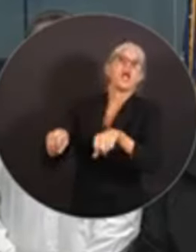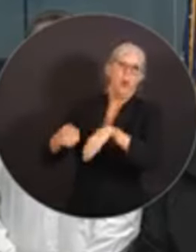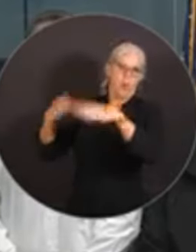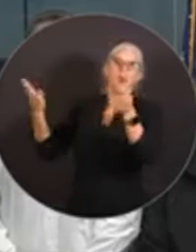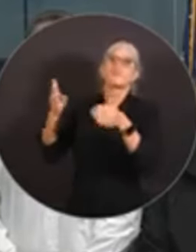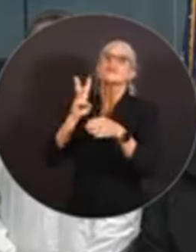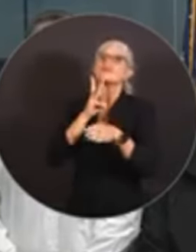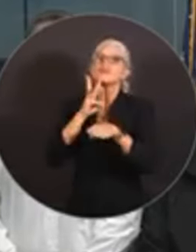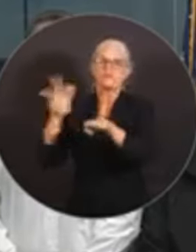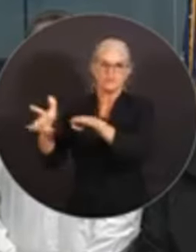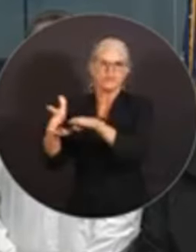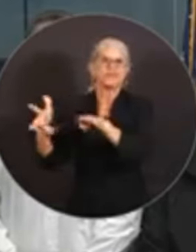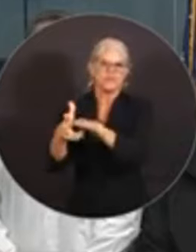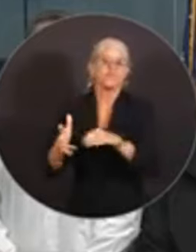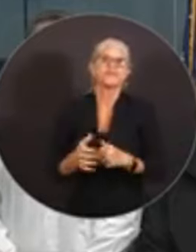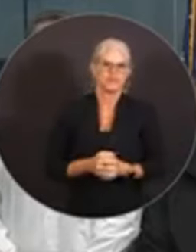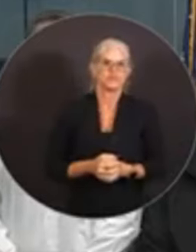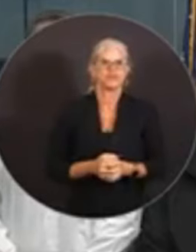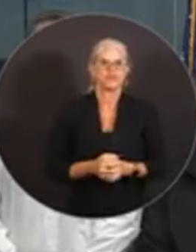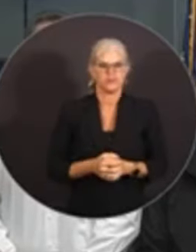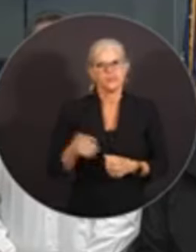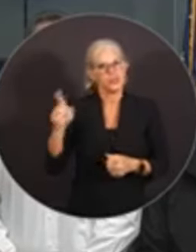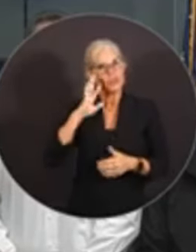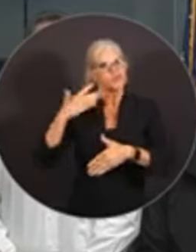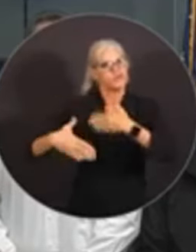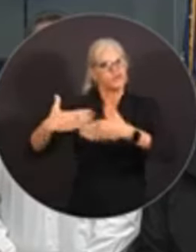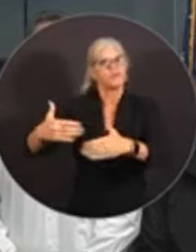y probablemente comiencen operaciones rápidamente.